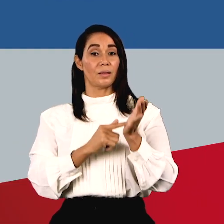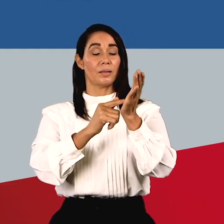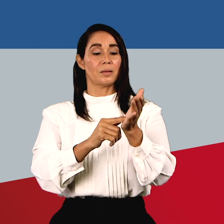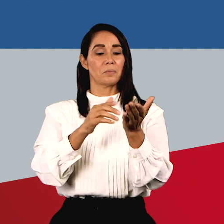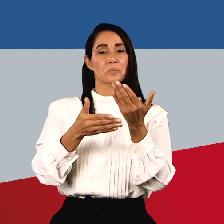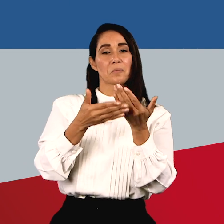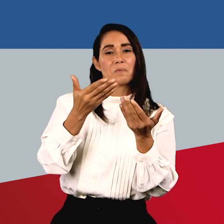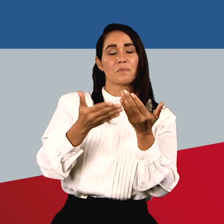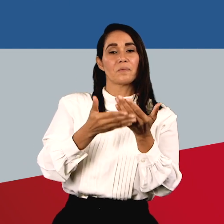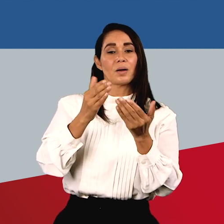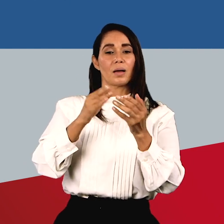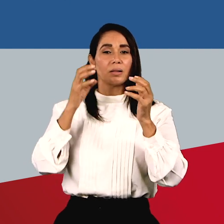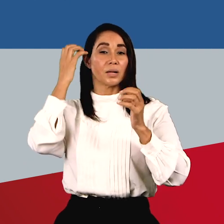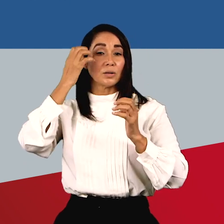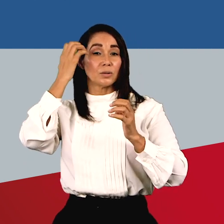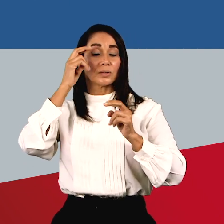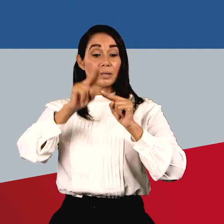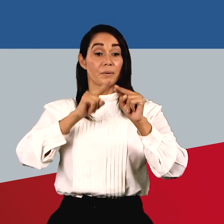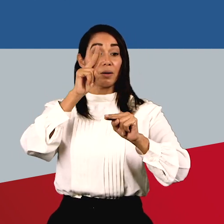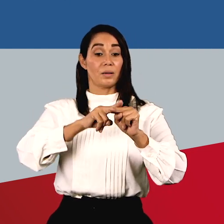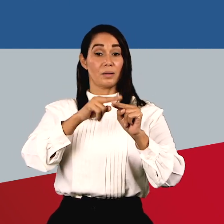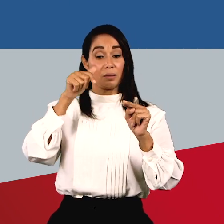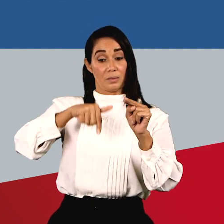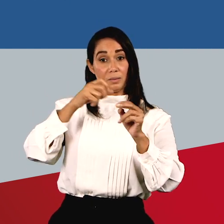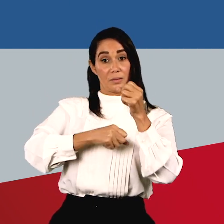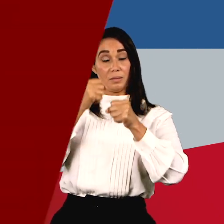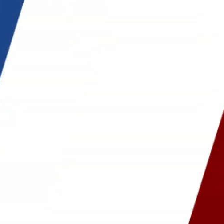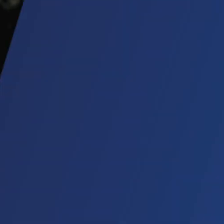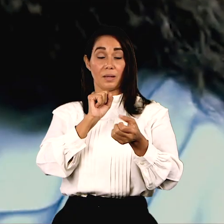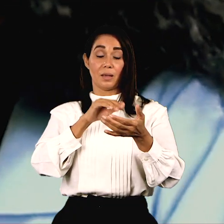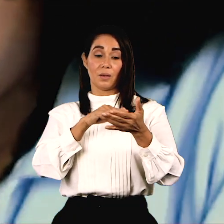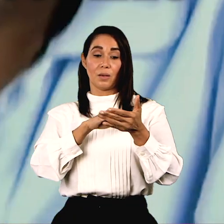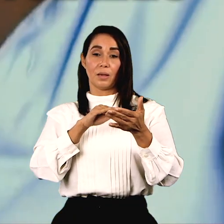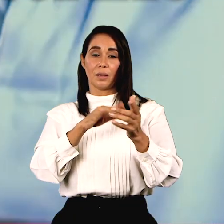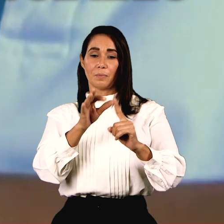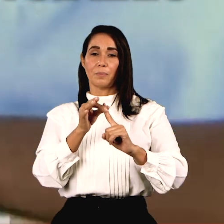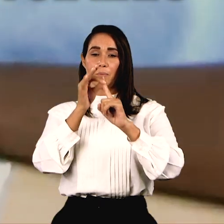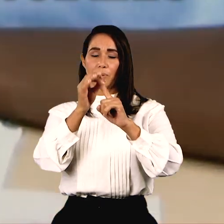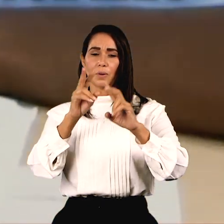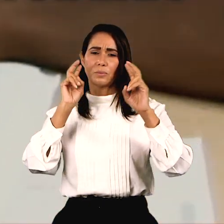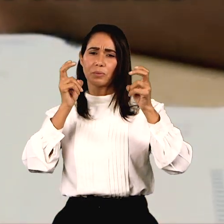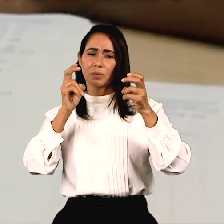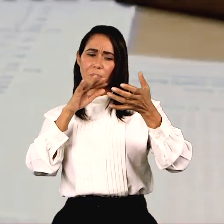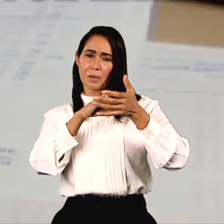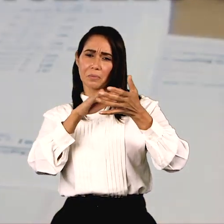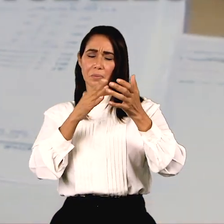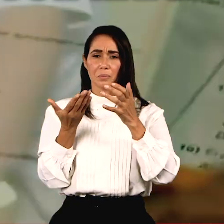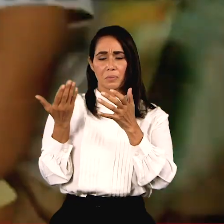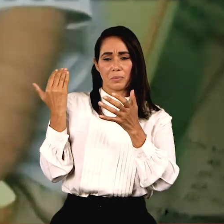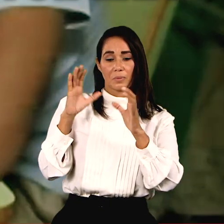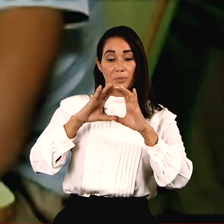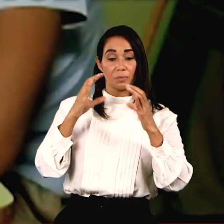flexibilizar las pruebas nacionales del presente año escolar dando prioridad a los temas tratados con los